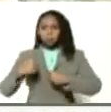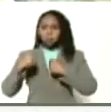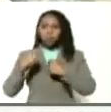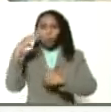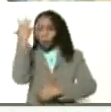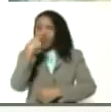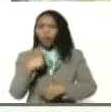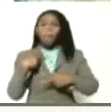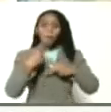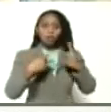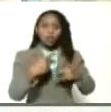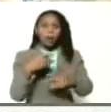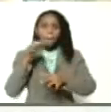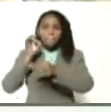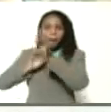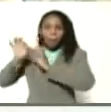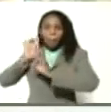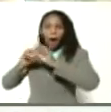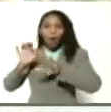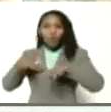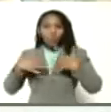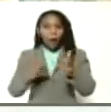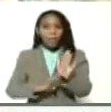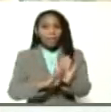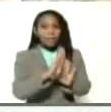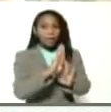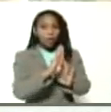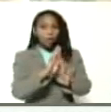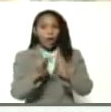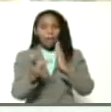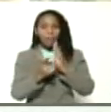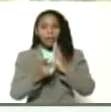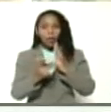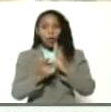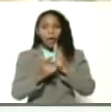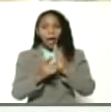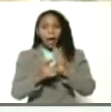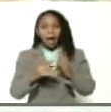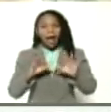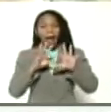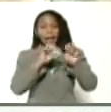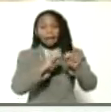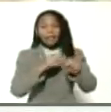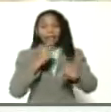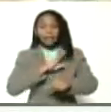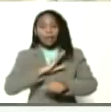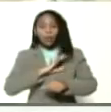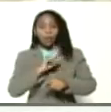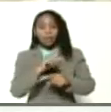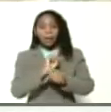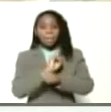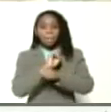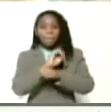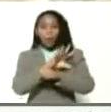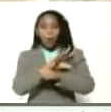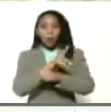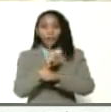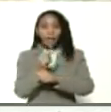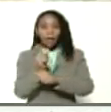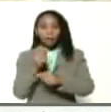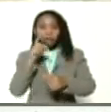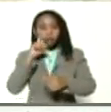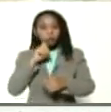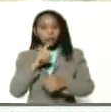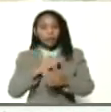productiva que nos van a explicar cuál es el desarrollo, la tecnología, el alcance que han tenido con la transferencia de embriones,